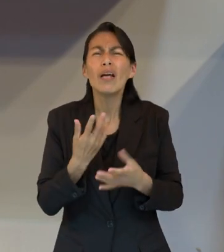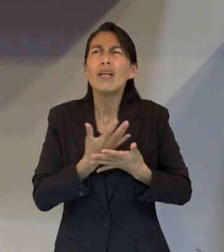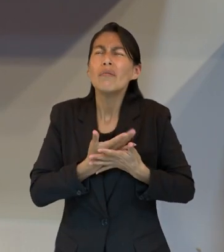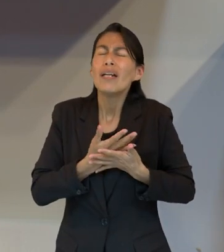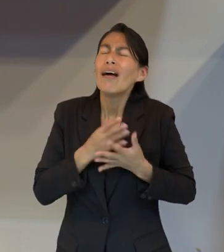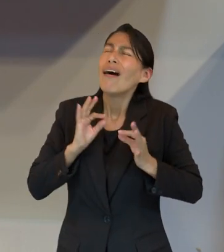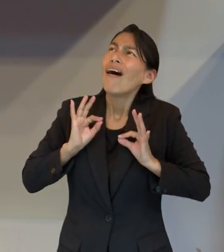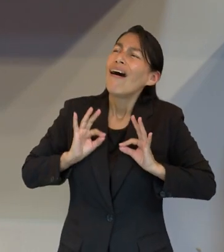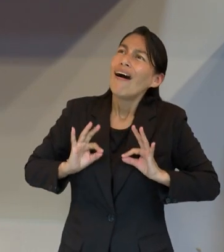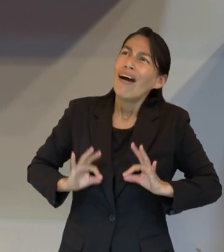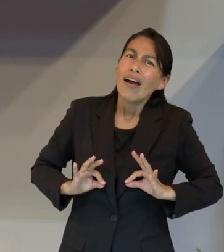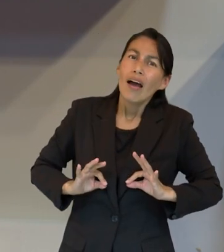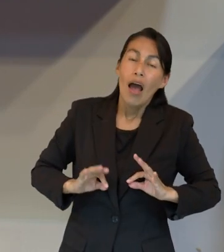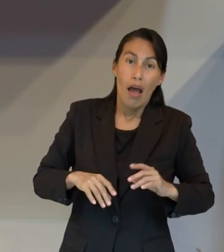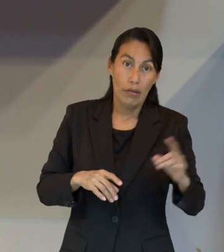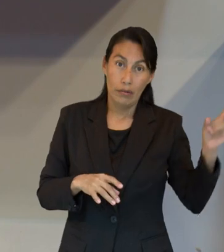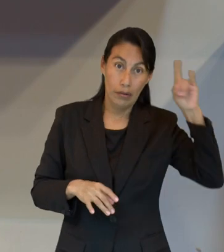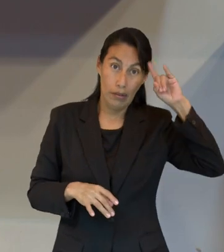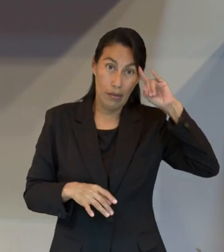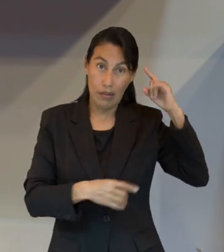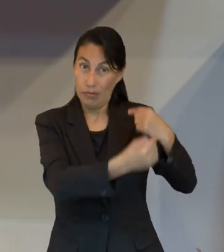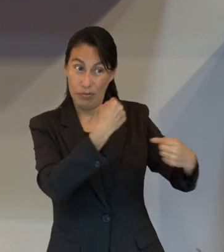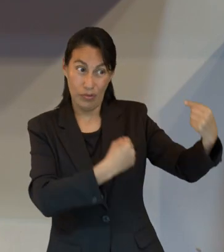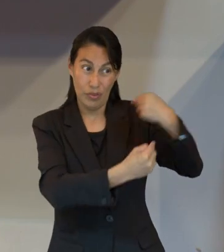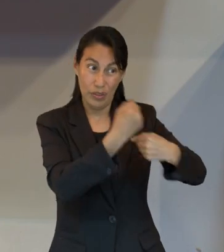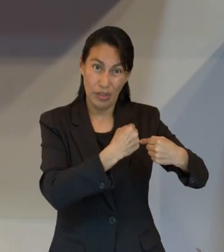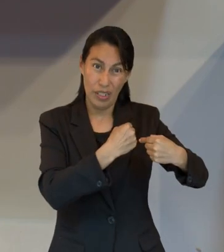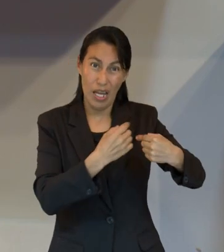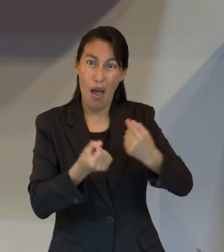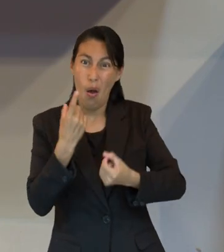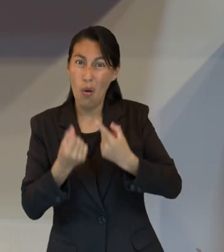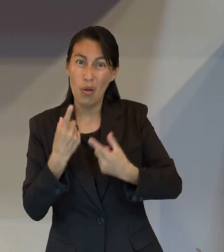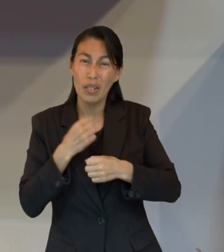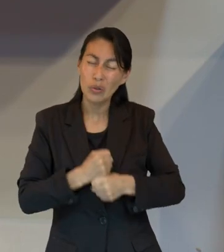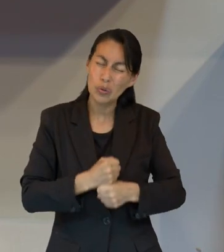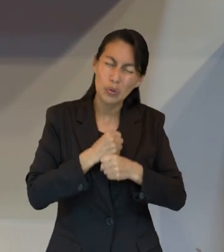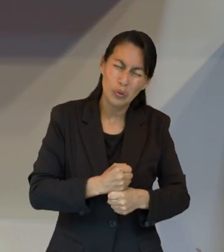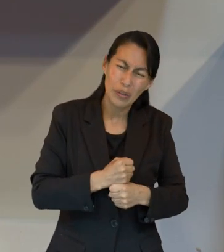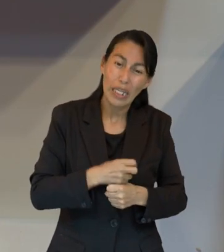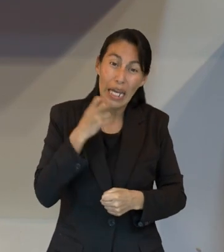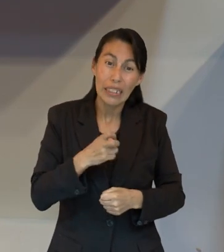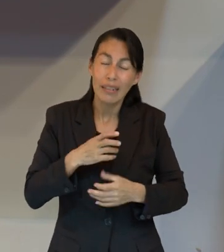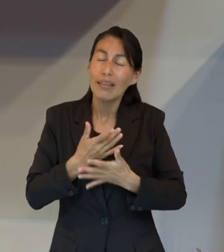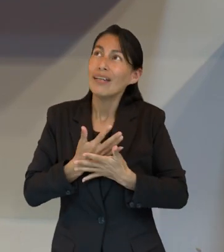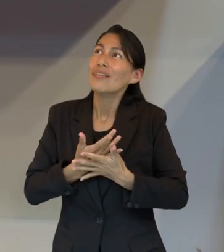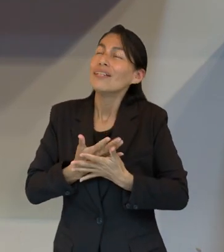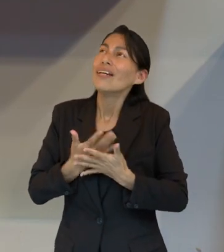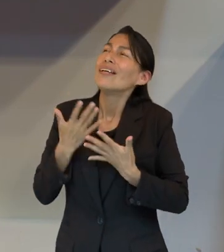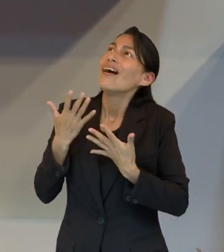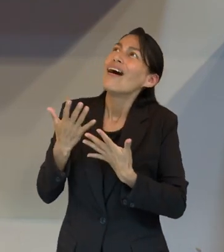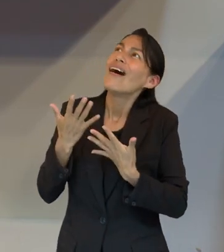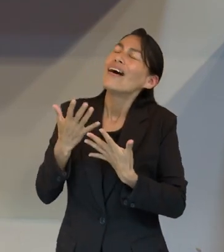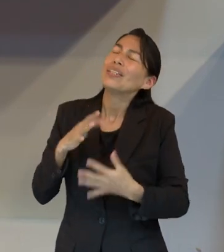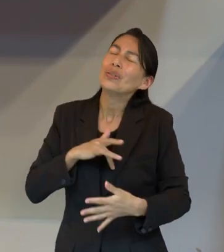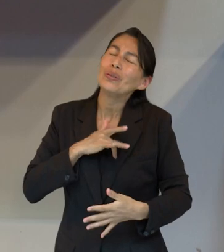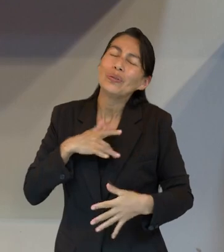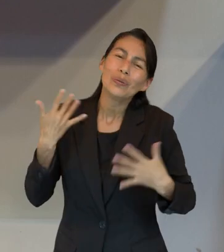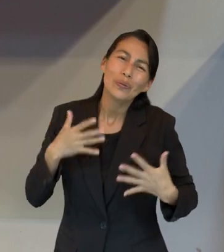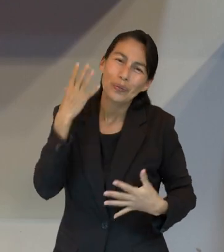una promesa tan esperanzadora para nosotros, especialmente para quienes han sufrido directamente a manos del mal?